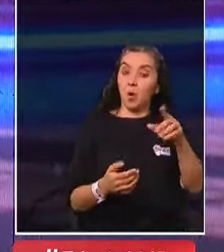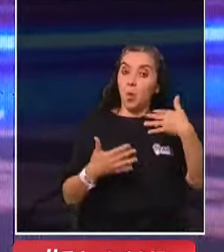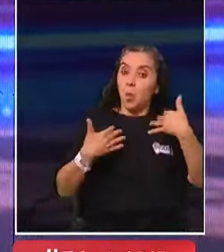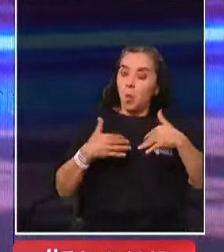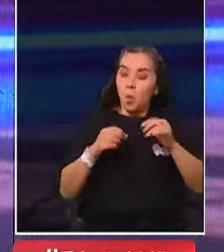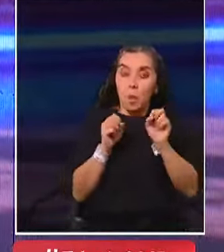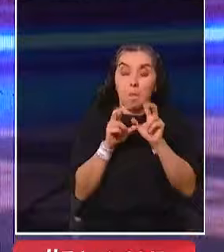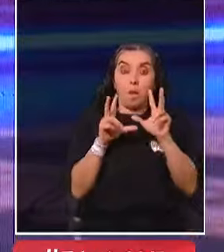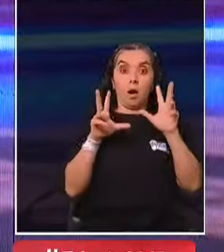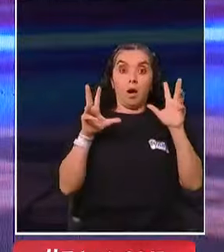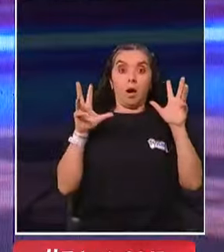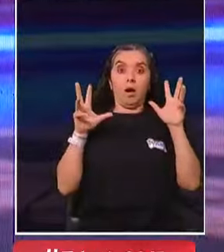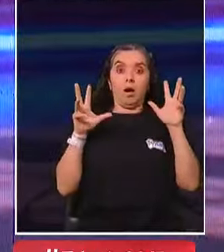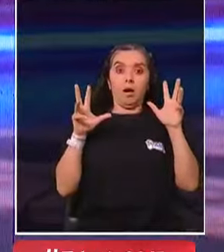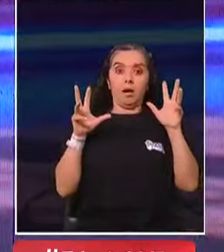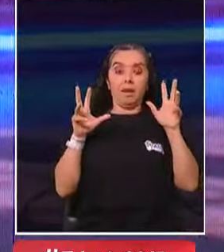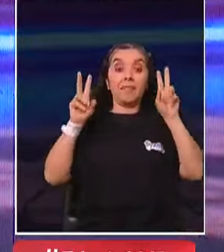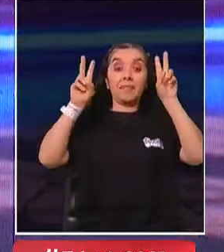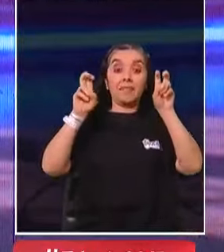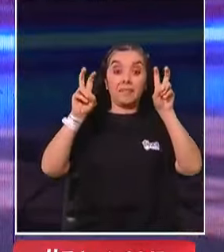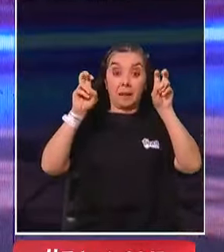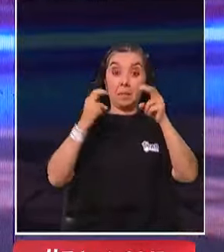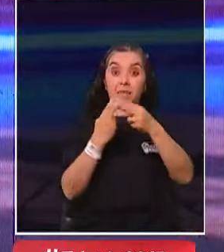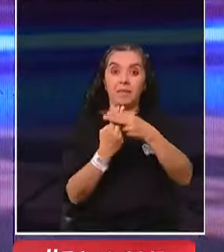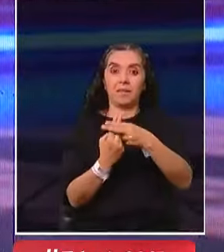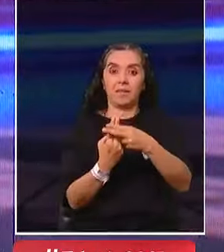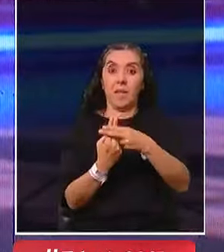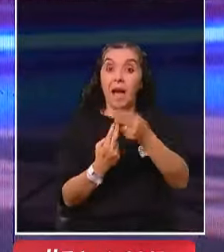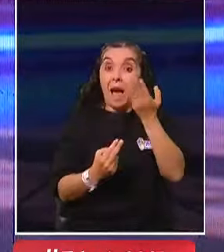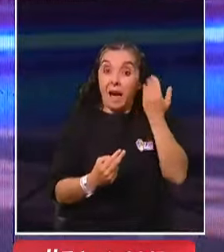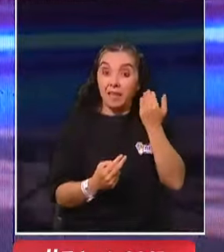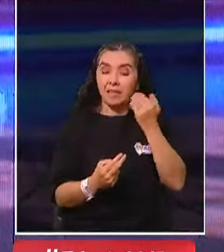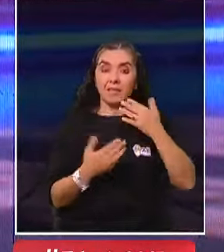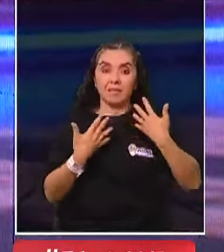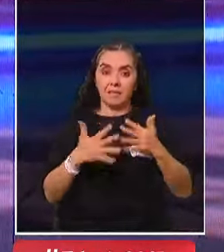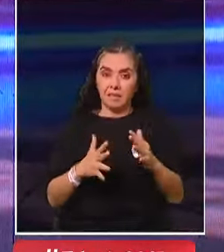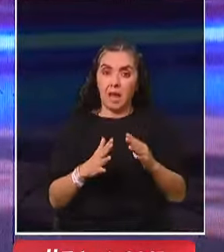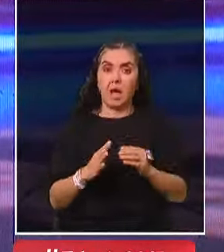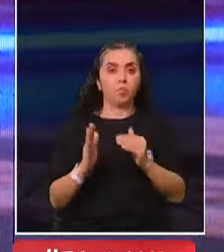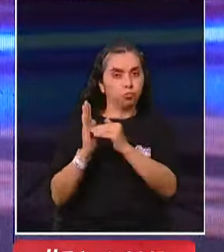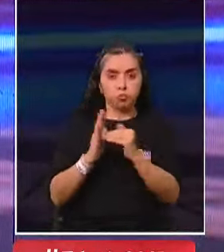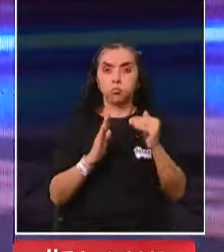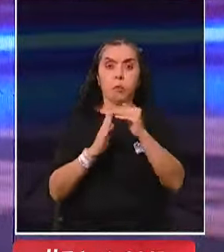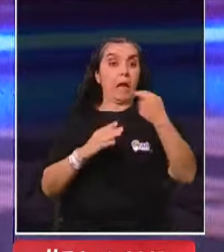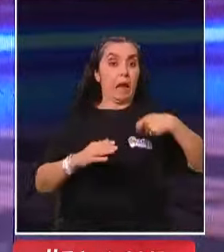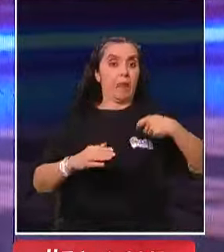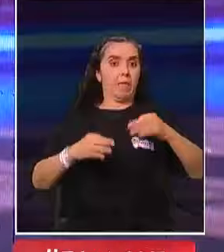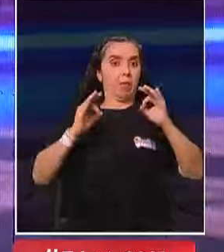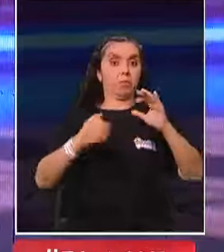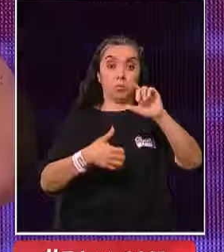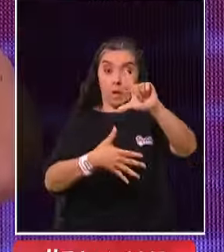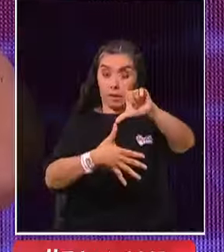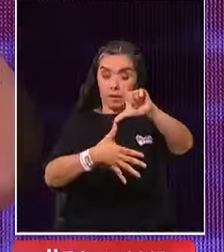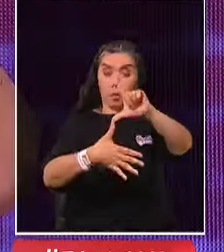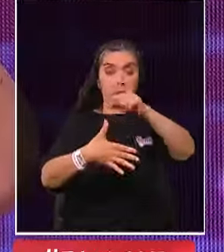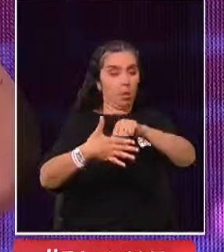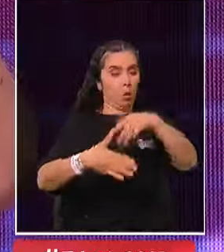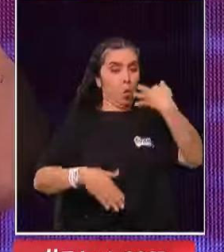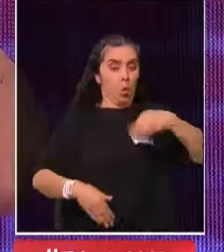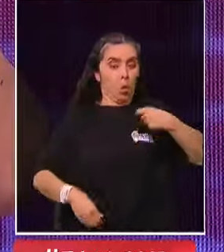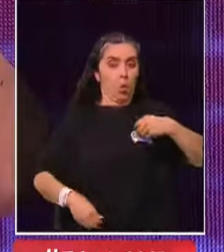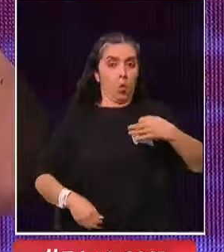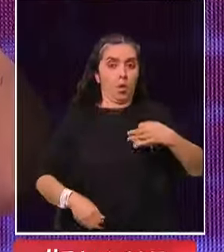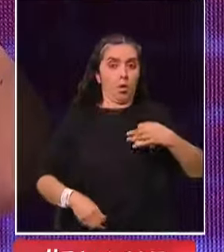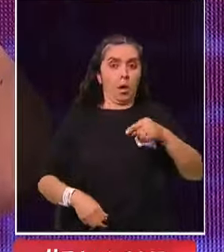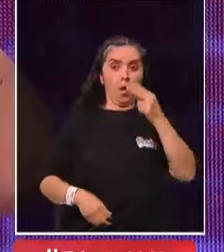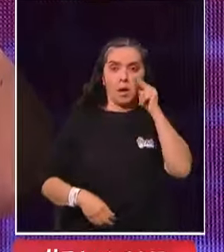quedé impresionado el tema de la Teletón. Antes ya tenía un alto estándar en Latinoamérica, y ahora me tocó verlo